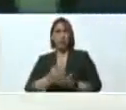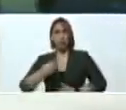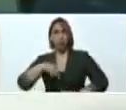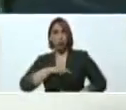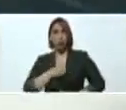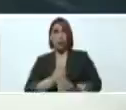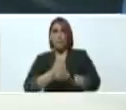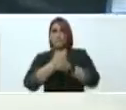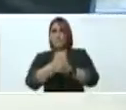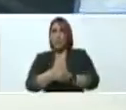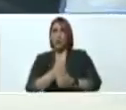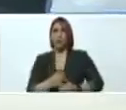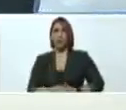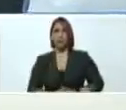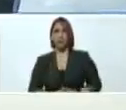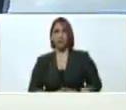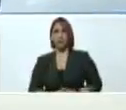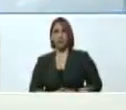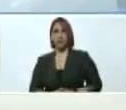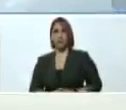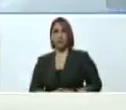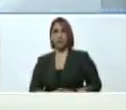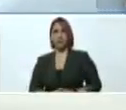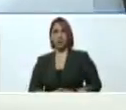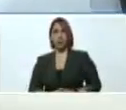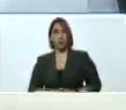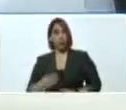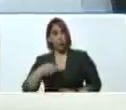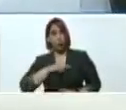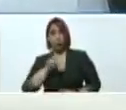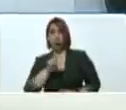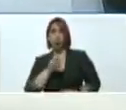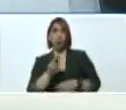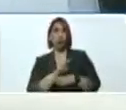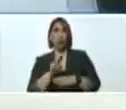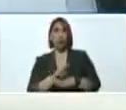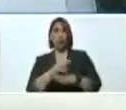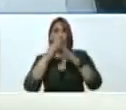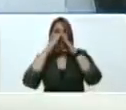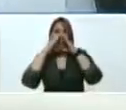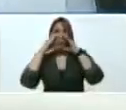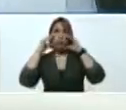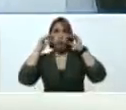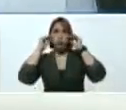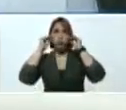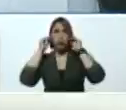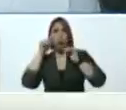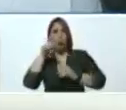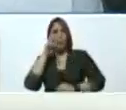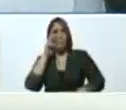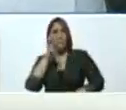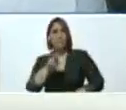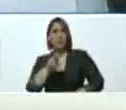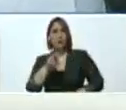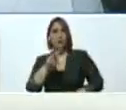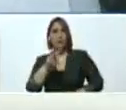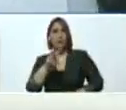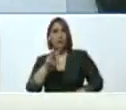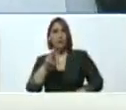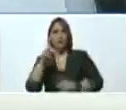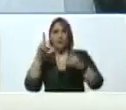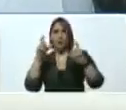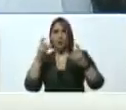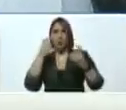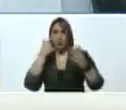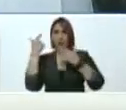amor, el amor. No usábamos tapabocas en la época. Uno ve esa foto. Mira, mira, mira, mira, esa reunión,